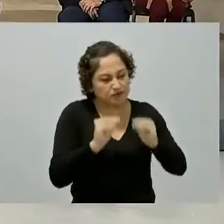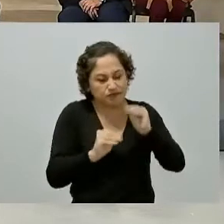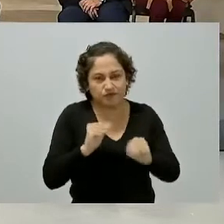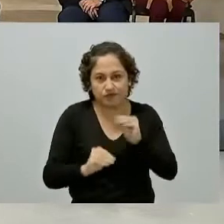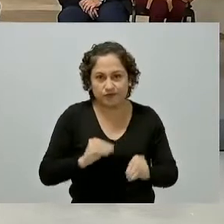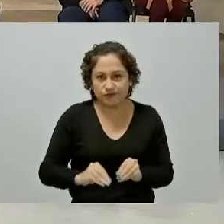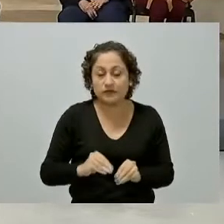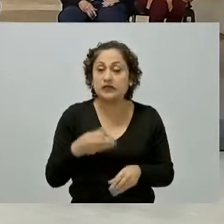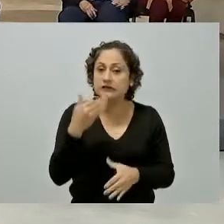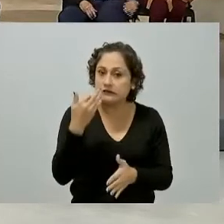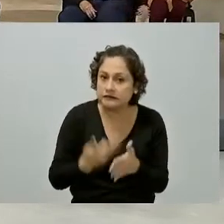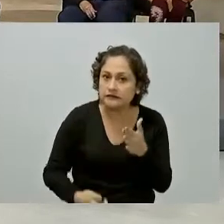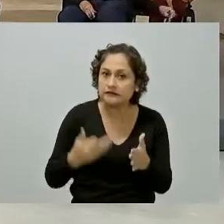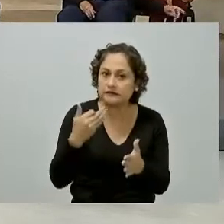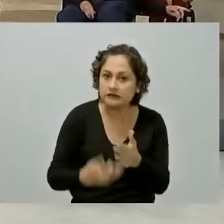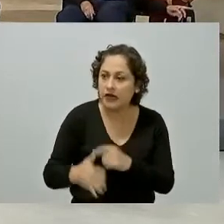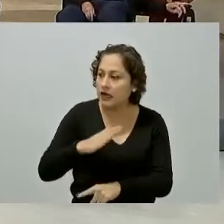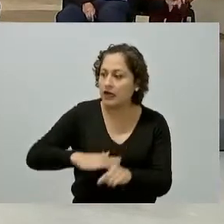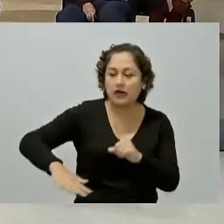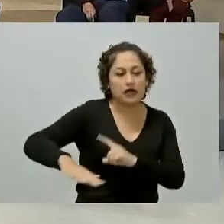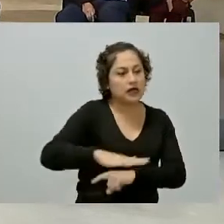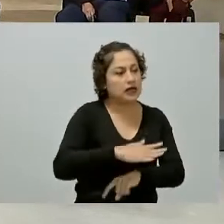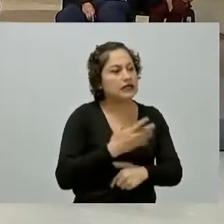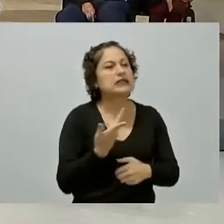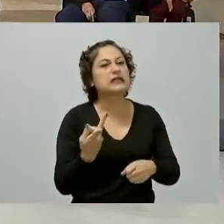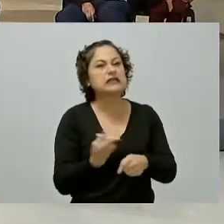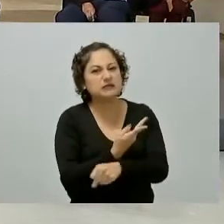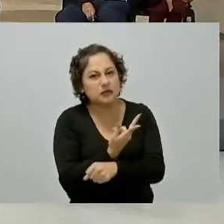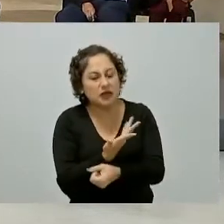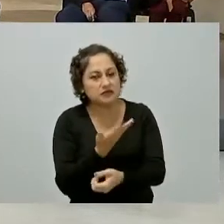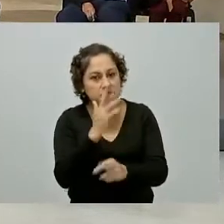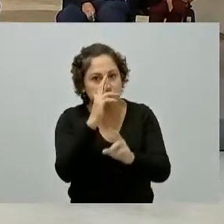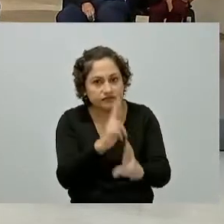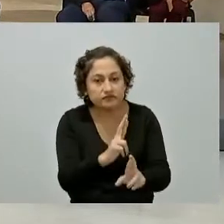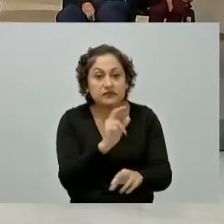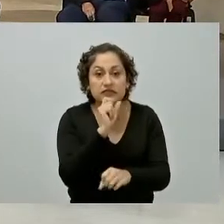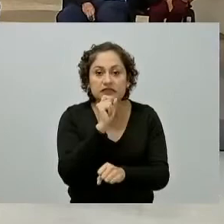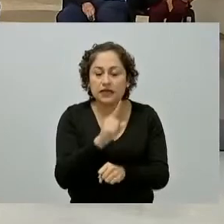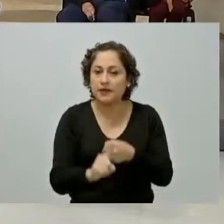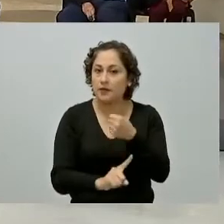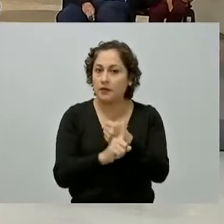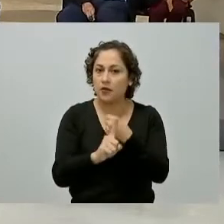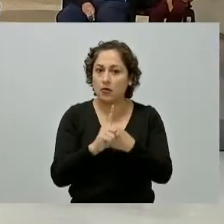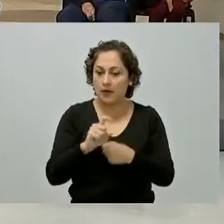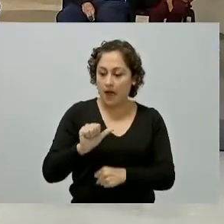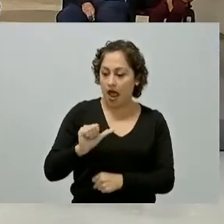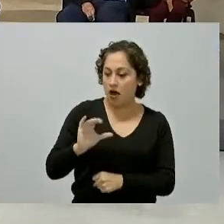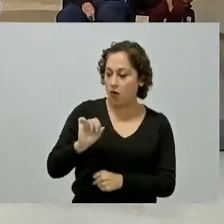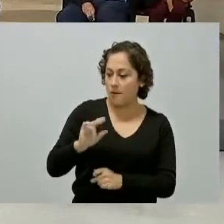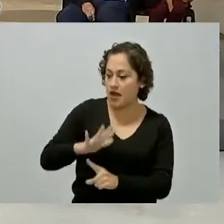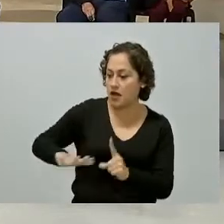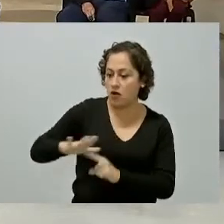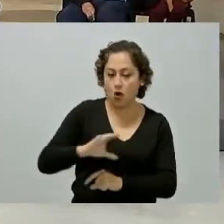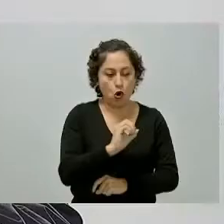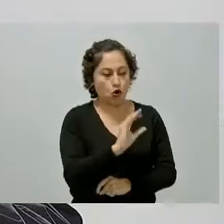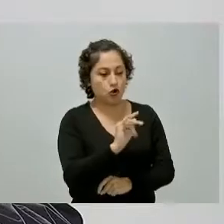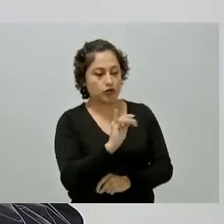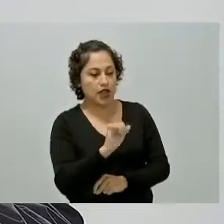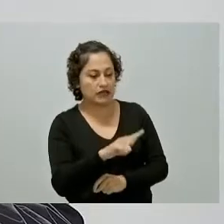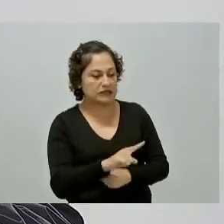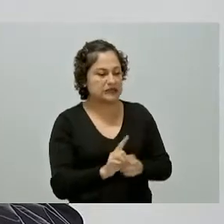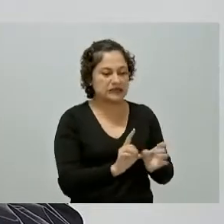con la totalidad del derecho de vía liberado con cambios de trazo en la zona de Acopilco y el Ocotal así como